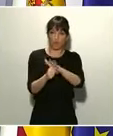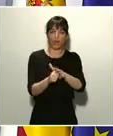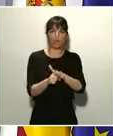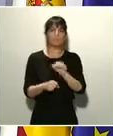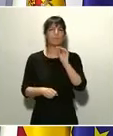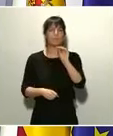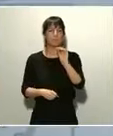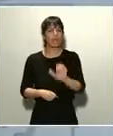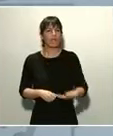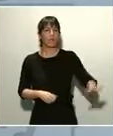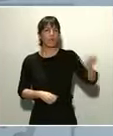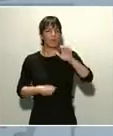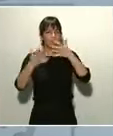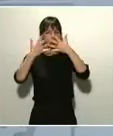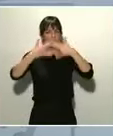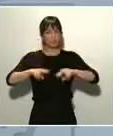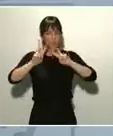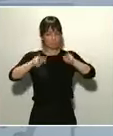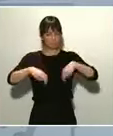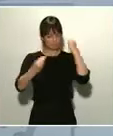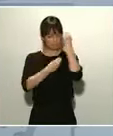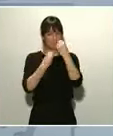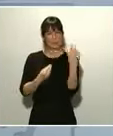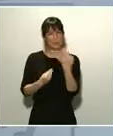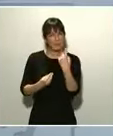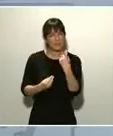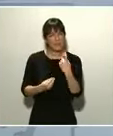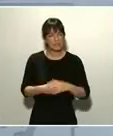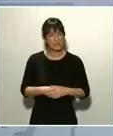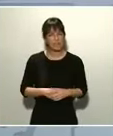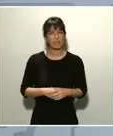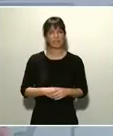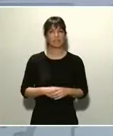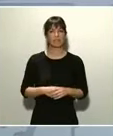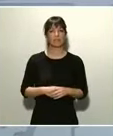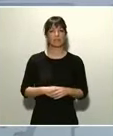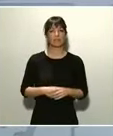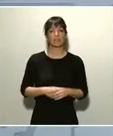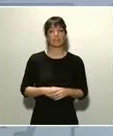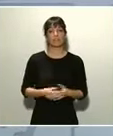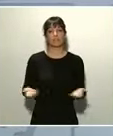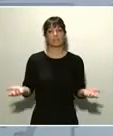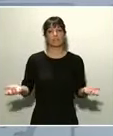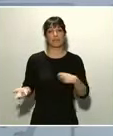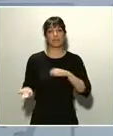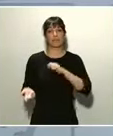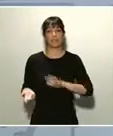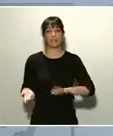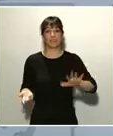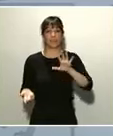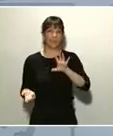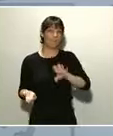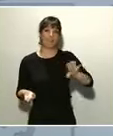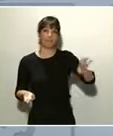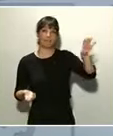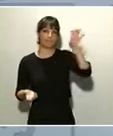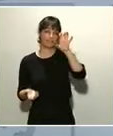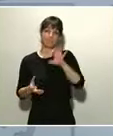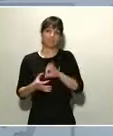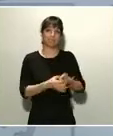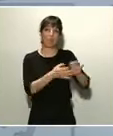estructuras? Sí, lo necesitamos replantearnos en España, en cualquier país europeo. Tenemos que hacerlo también a nivel europeo,